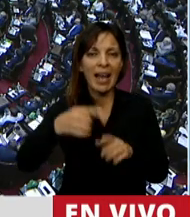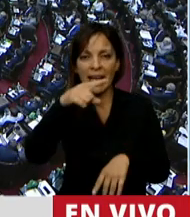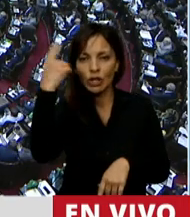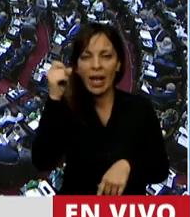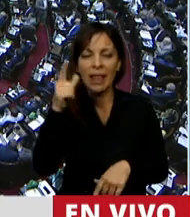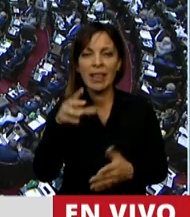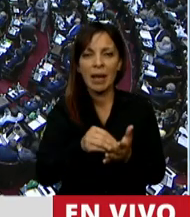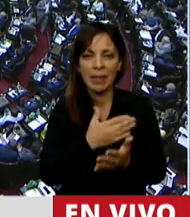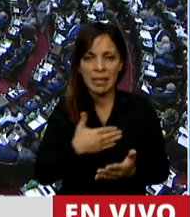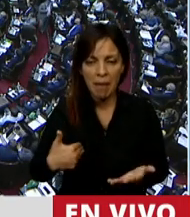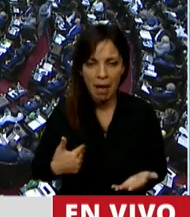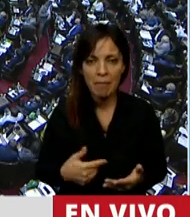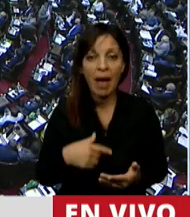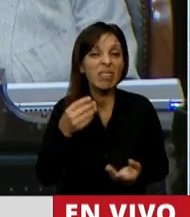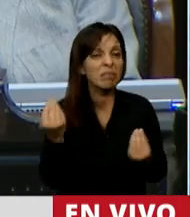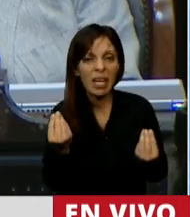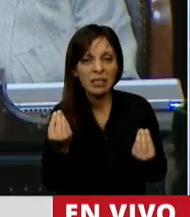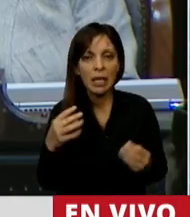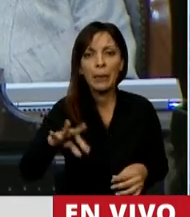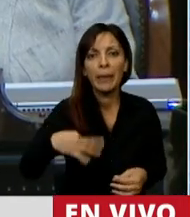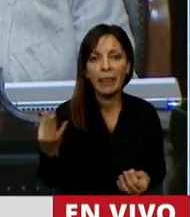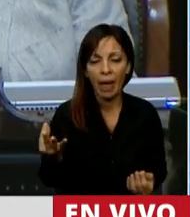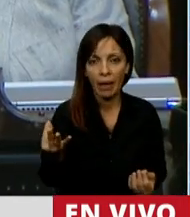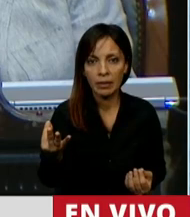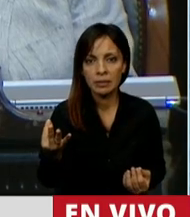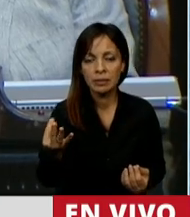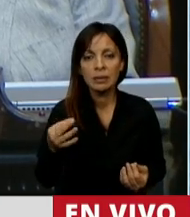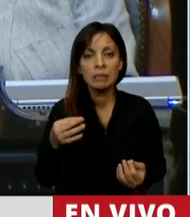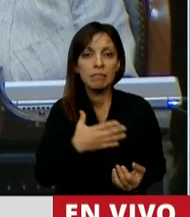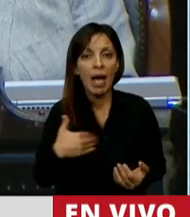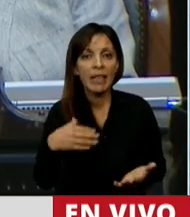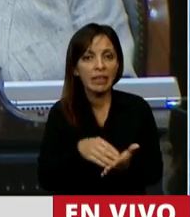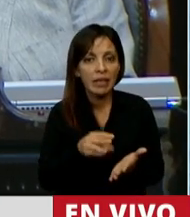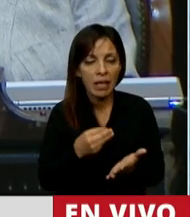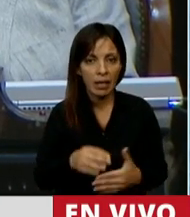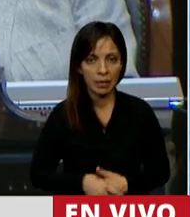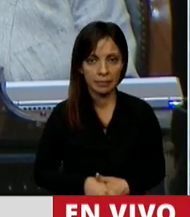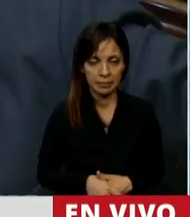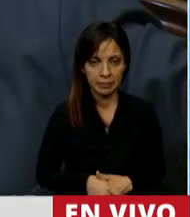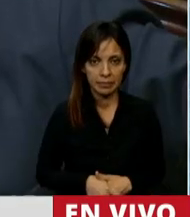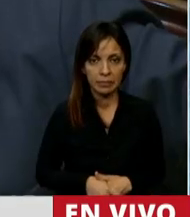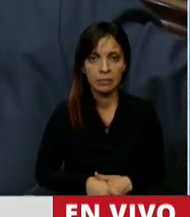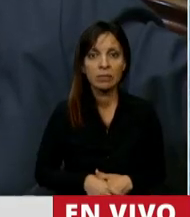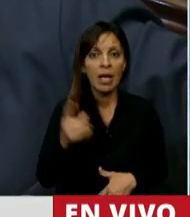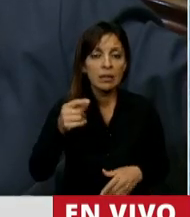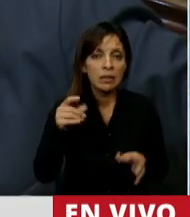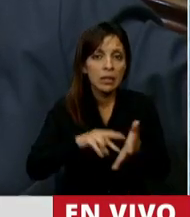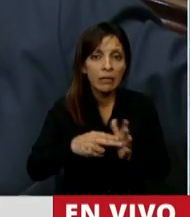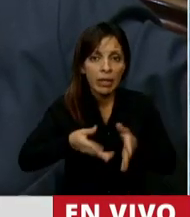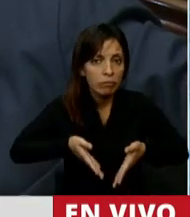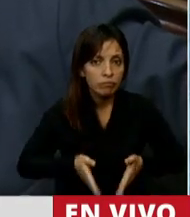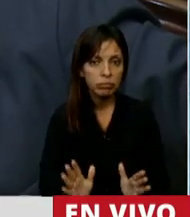Pachamama es vida, la Pachamama es madre tierra. Y es fecundidad.